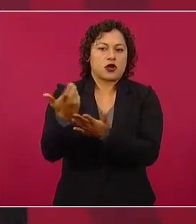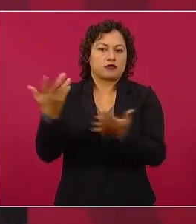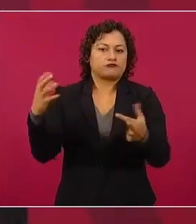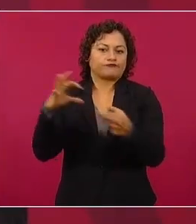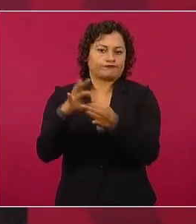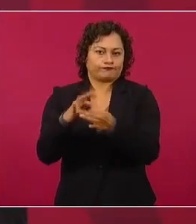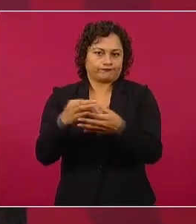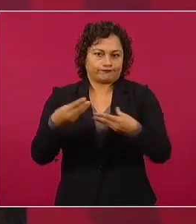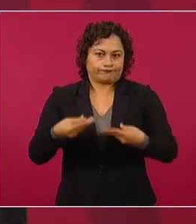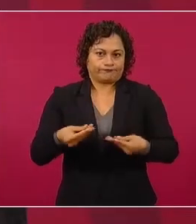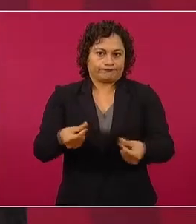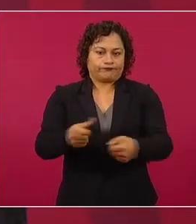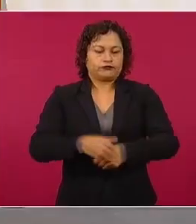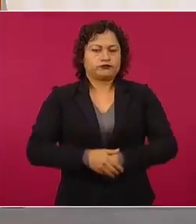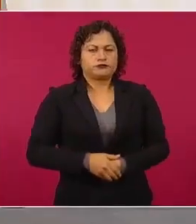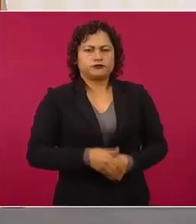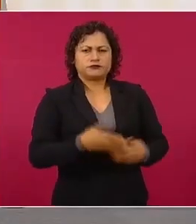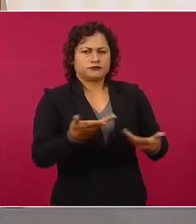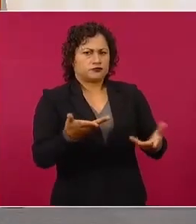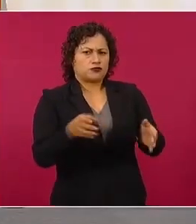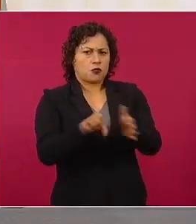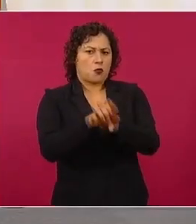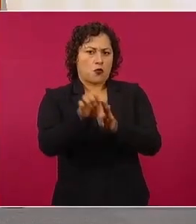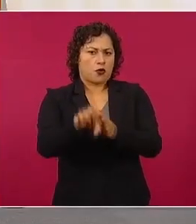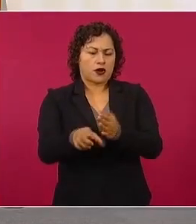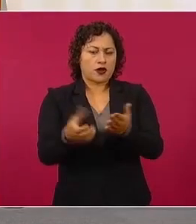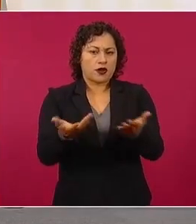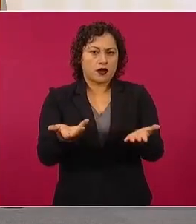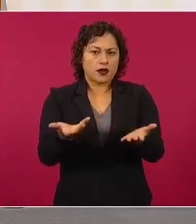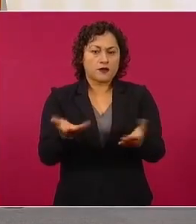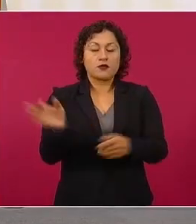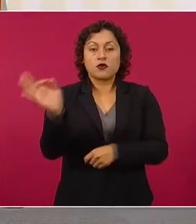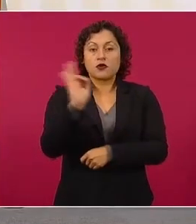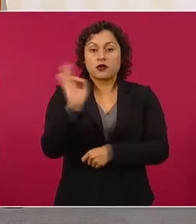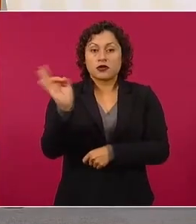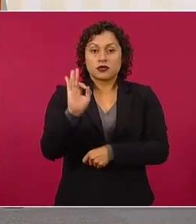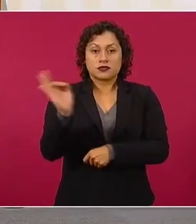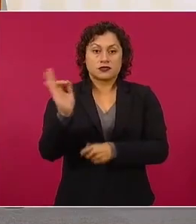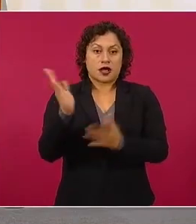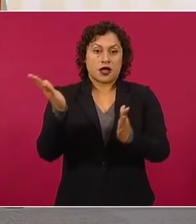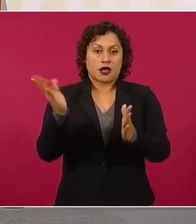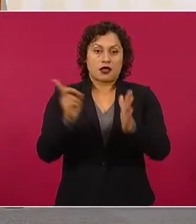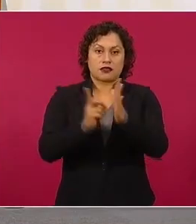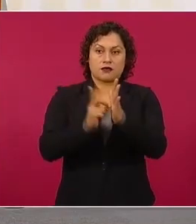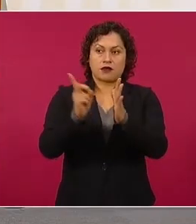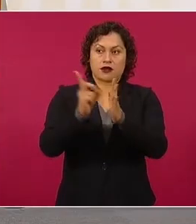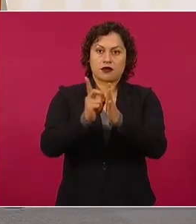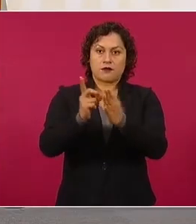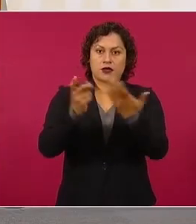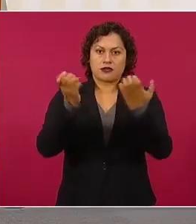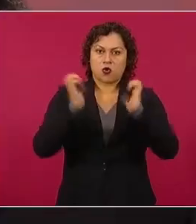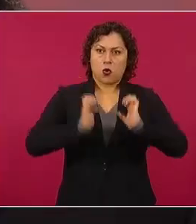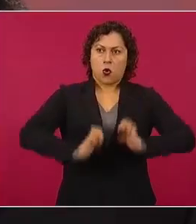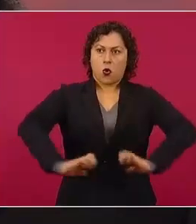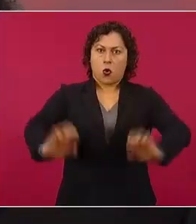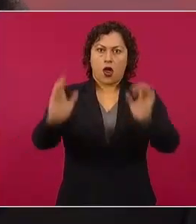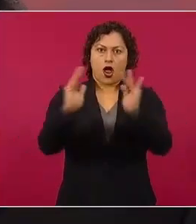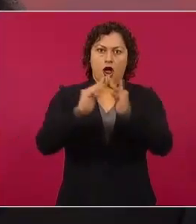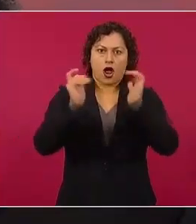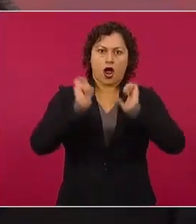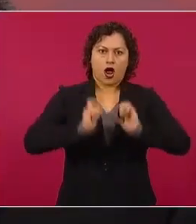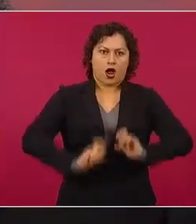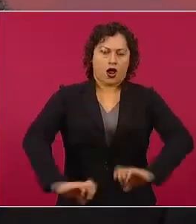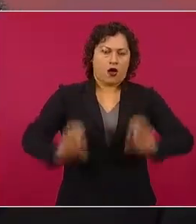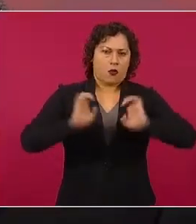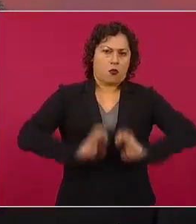O que no necesariamente sean rentas en casas o habitaciones de lujo. vamos a hacer